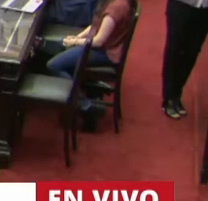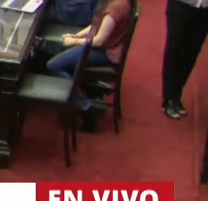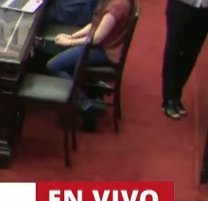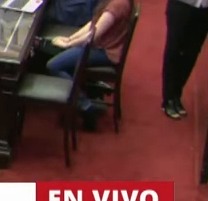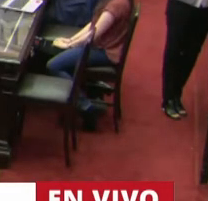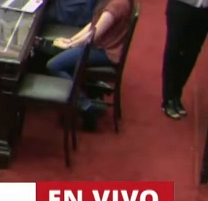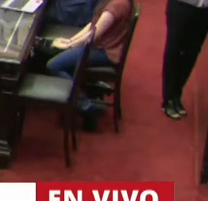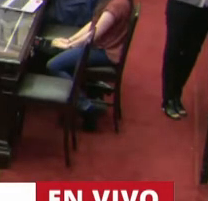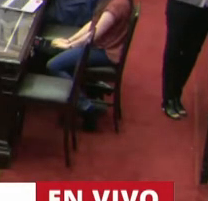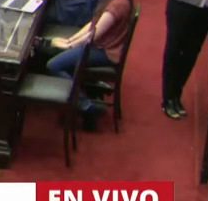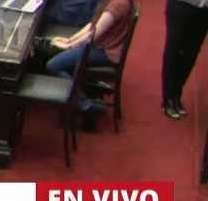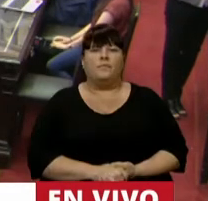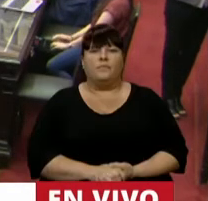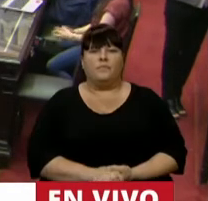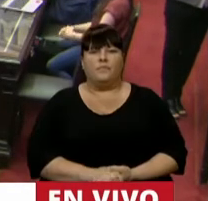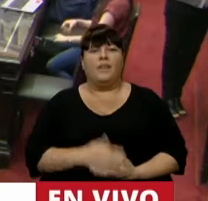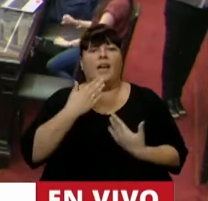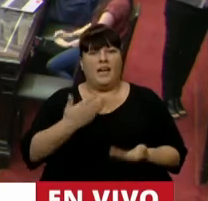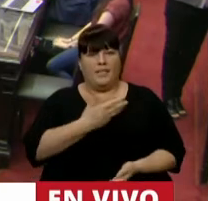Gracias, Presidenta.